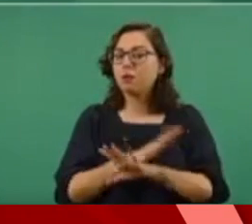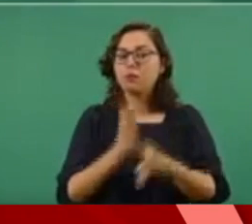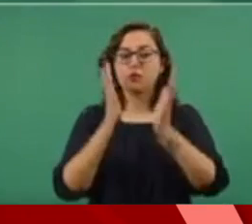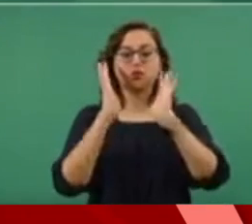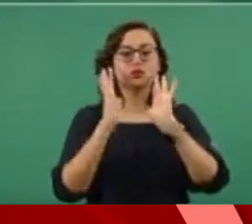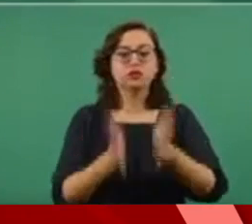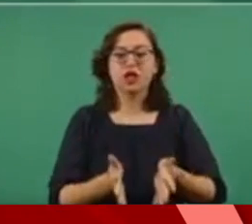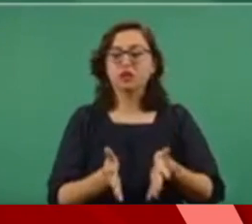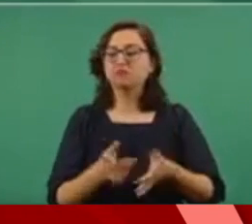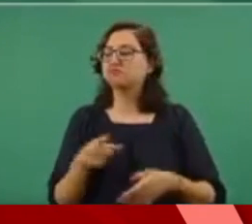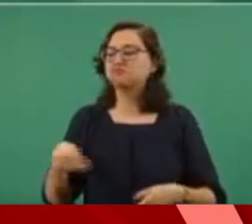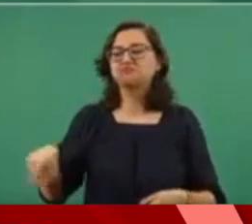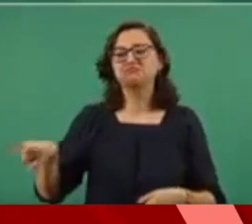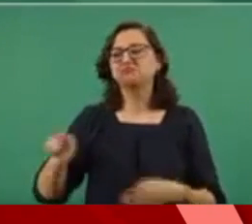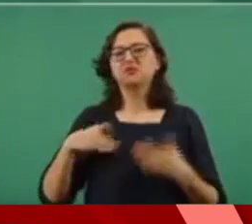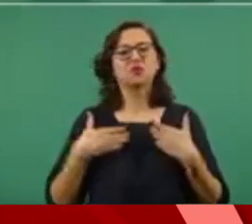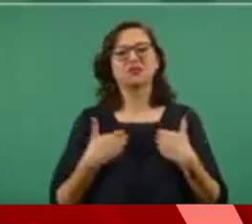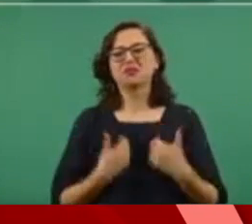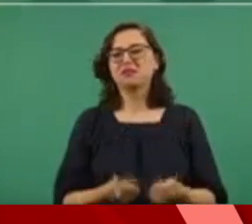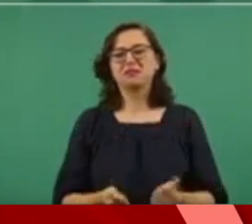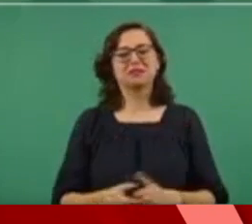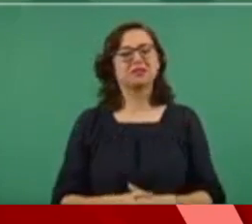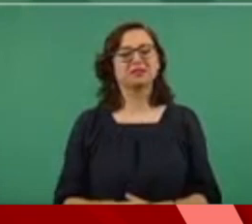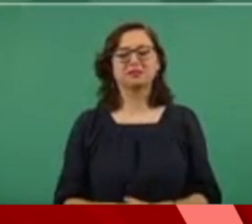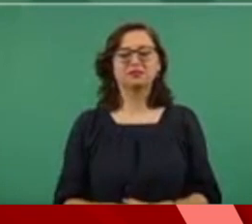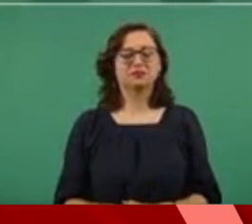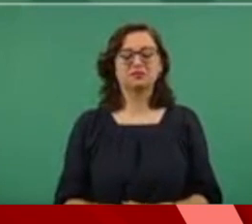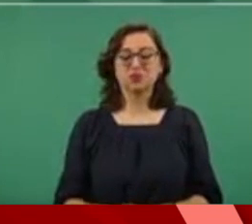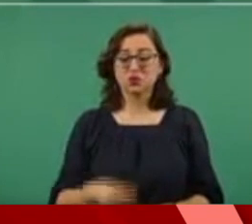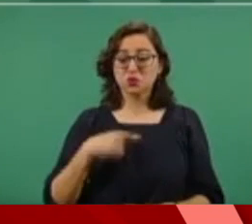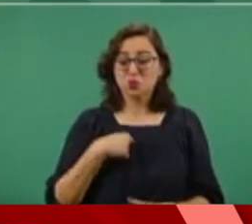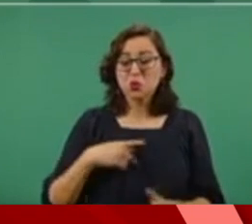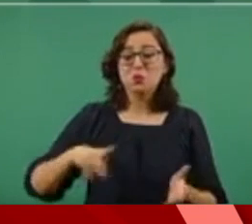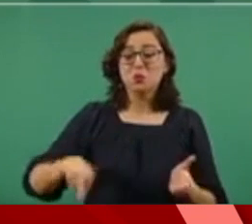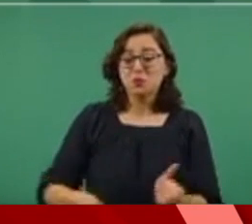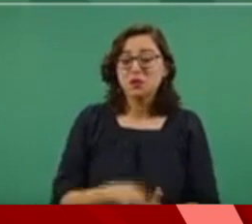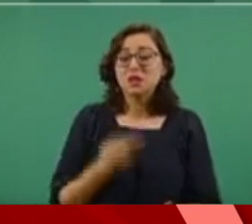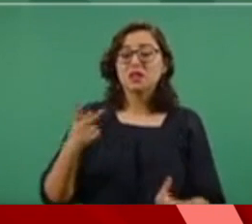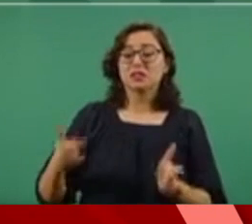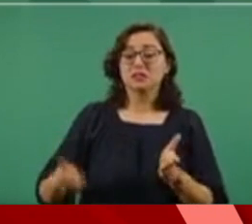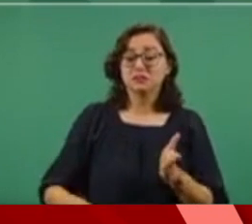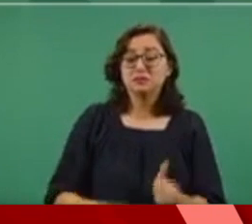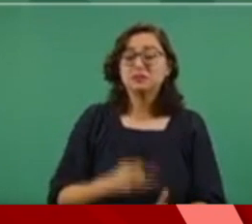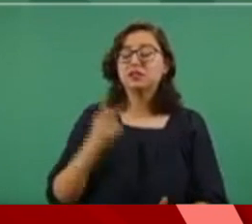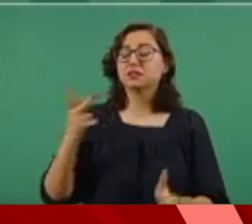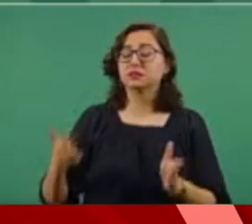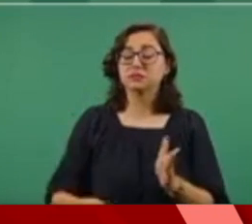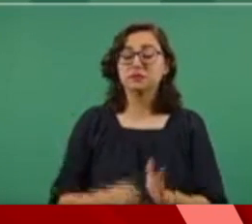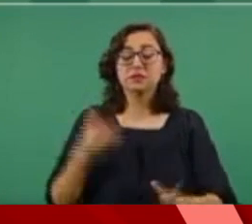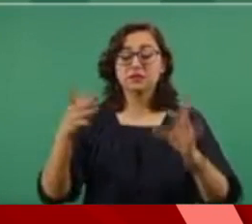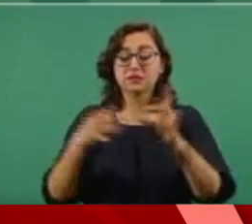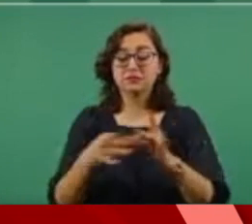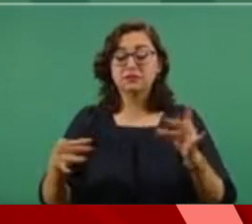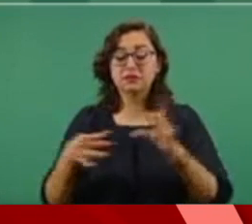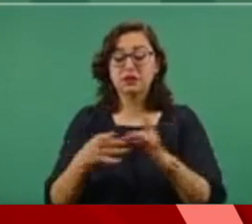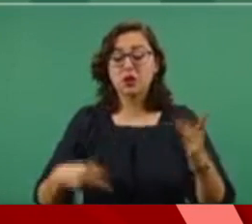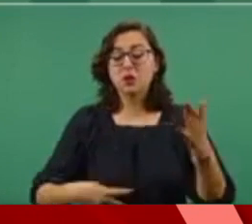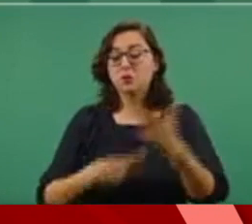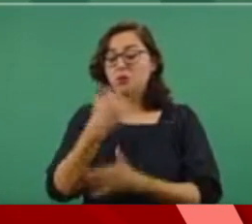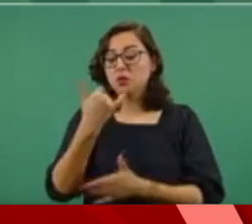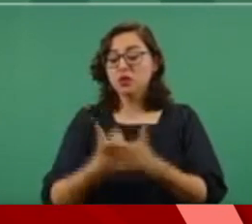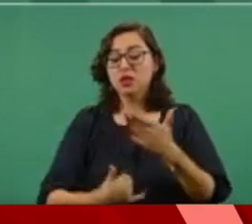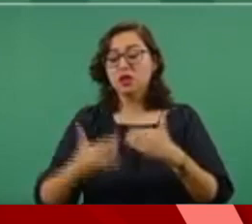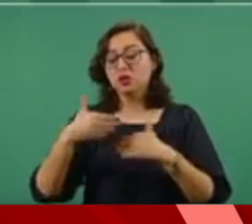repito y repito que no se puede poner vino nuevo en botellas